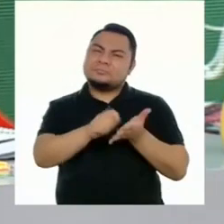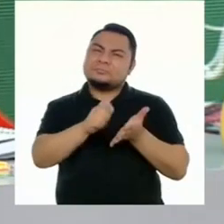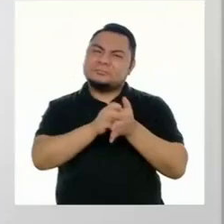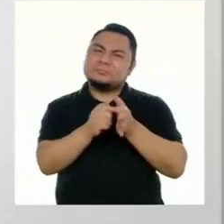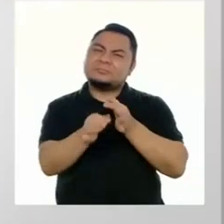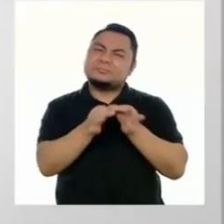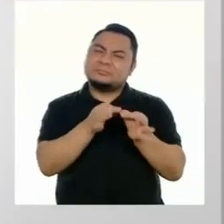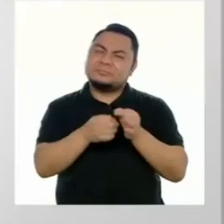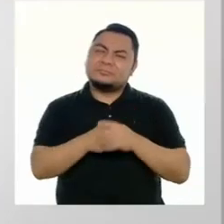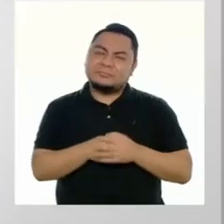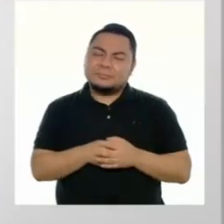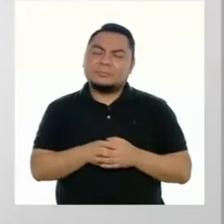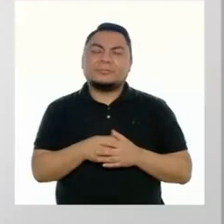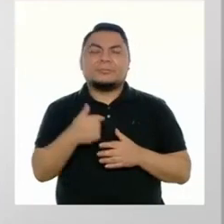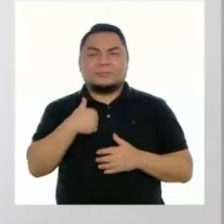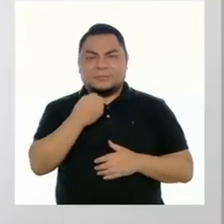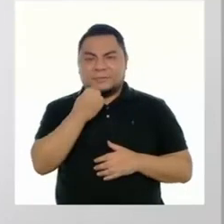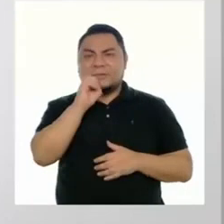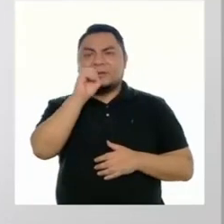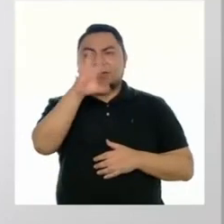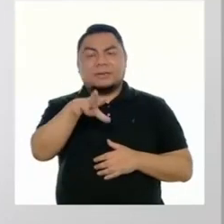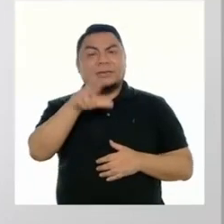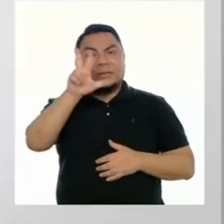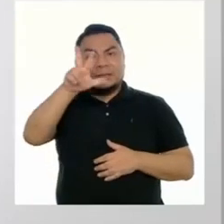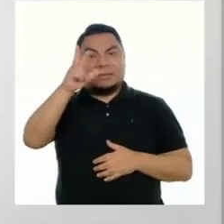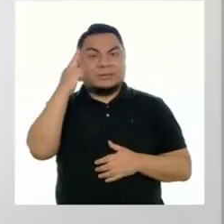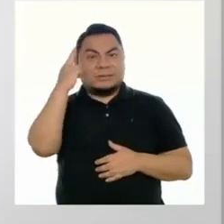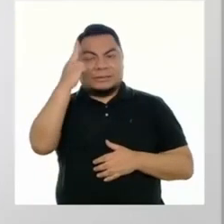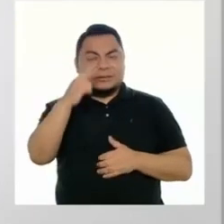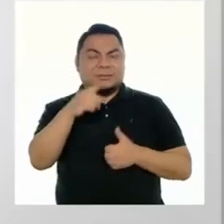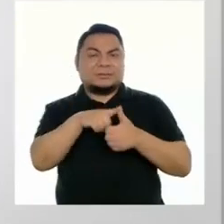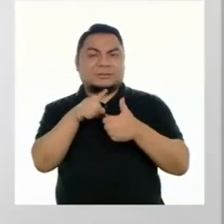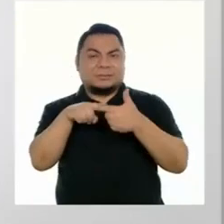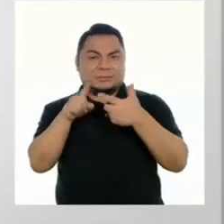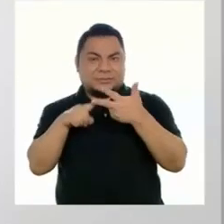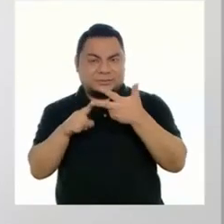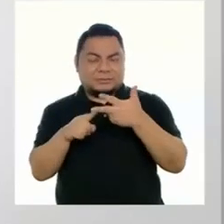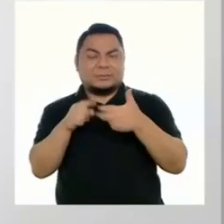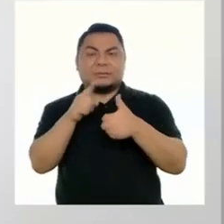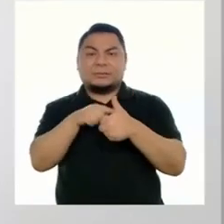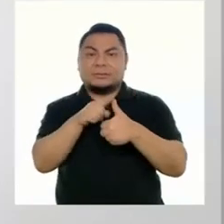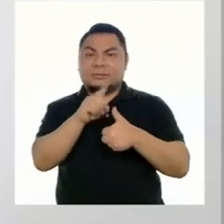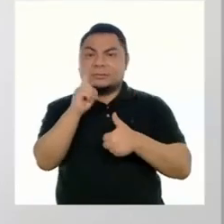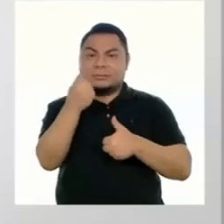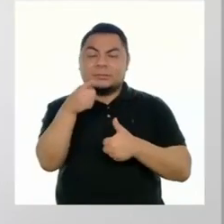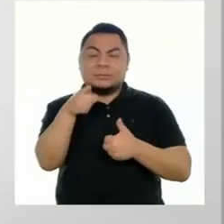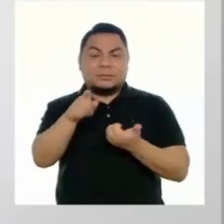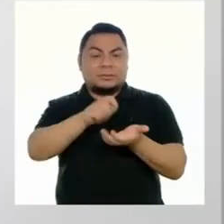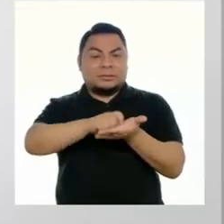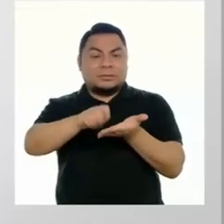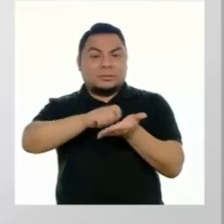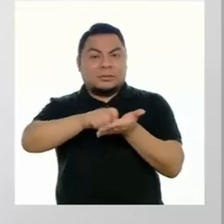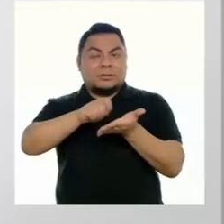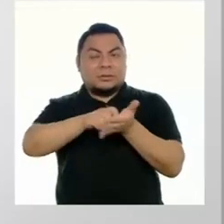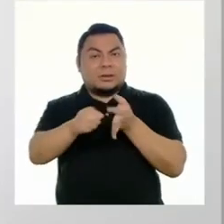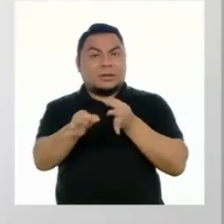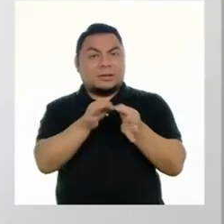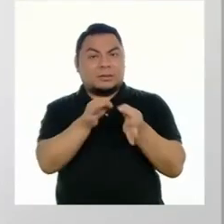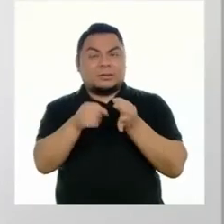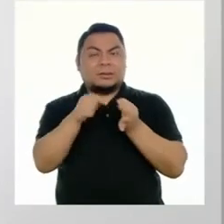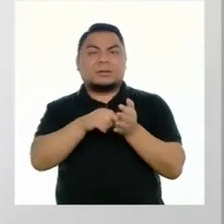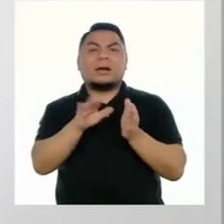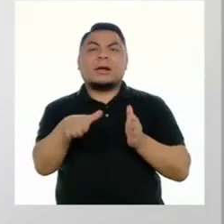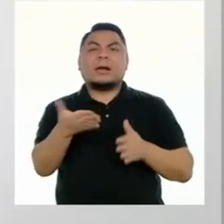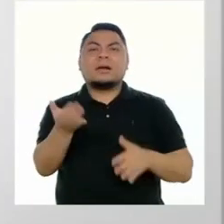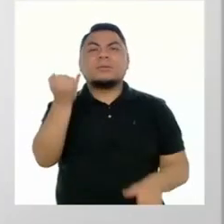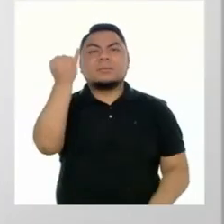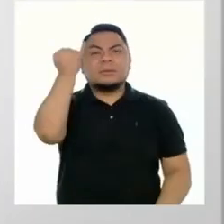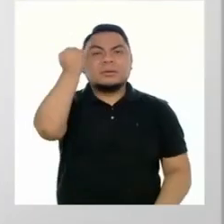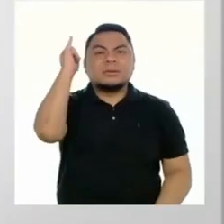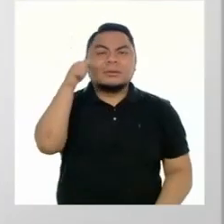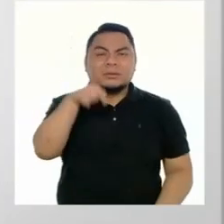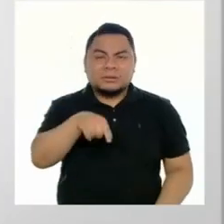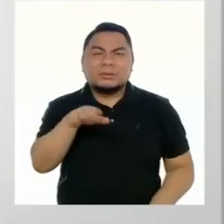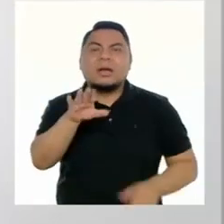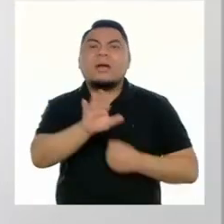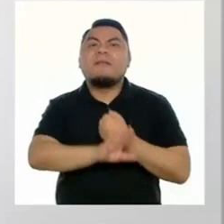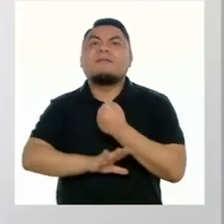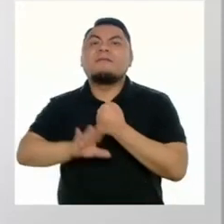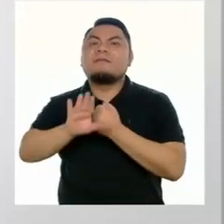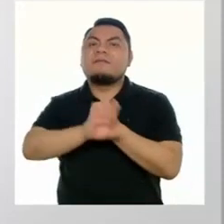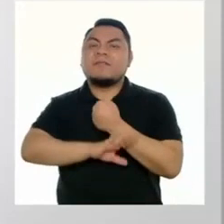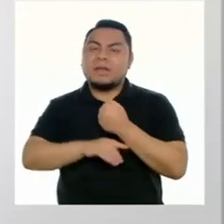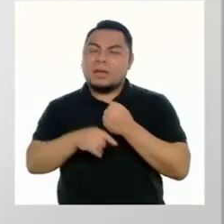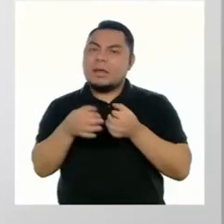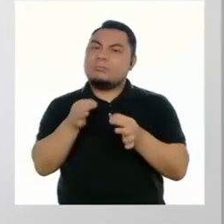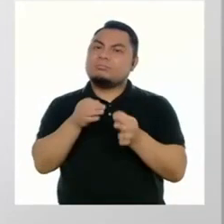argumentativo? Te puedo dar tres razones. En primer lugar, dentro de un texto argumentativo hay una idea que se defiende.